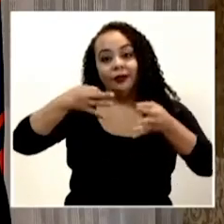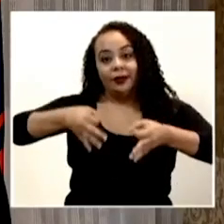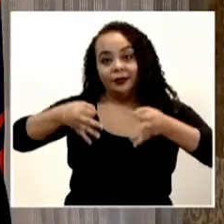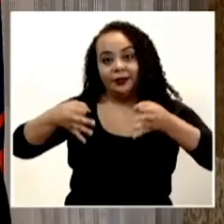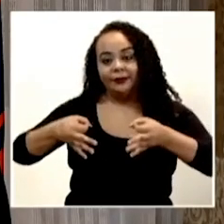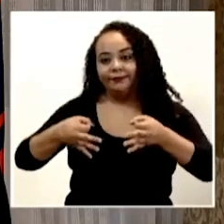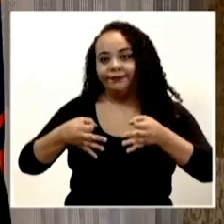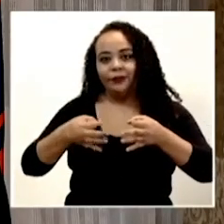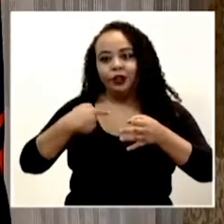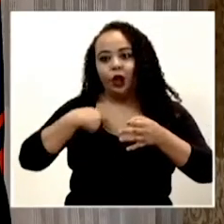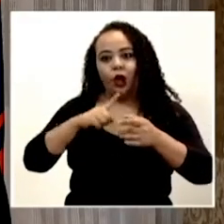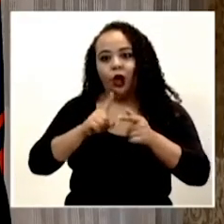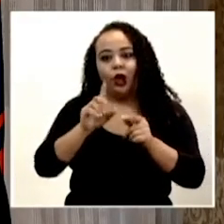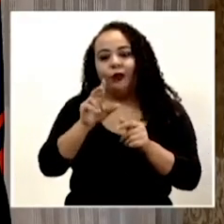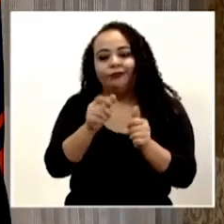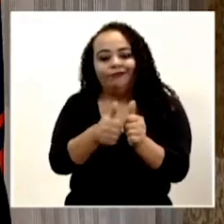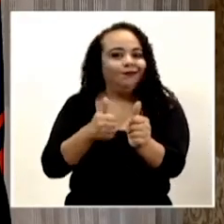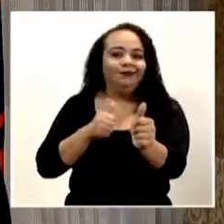y no hubo vuelta atrás.